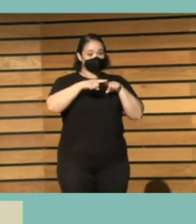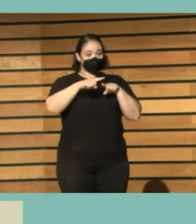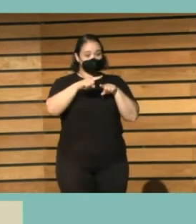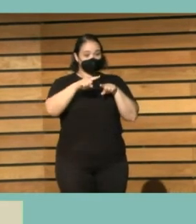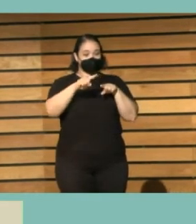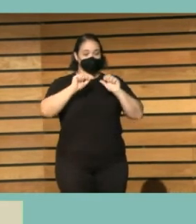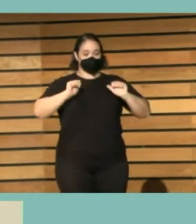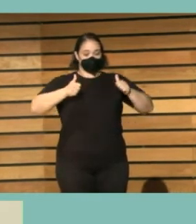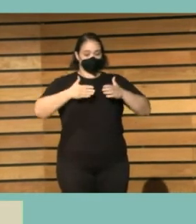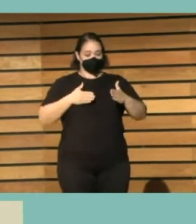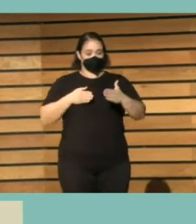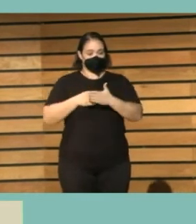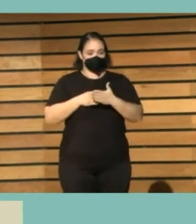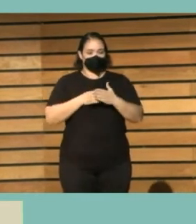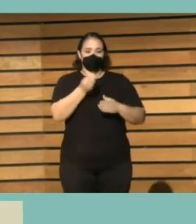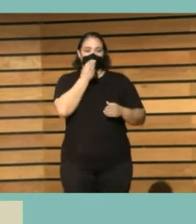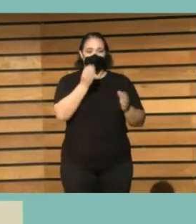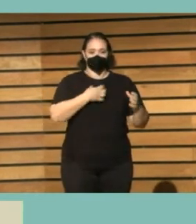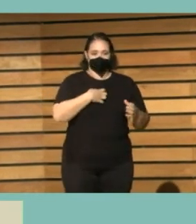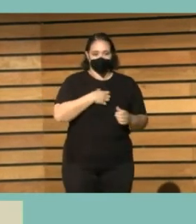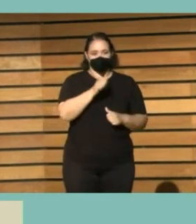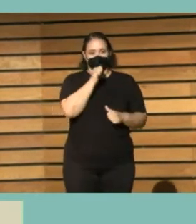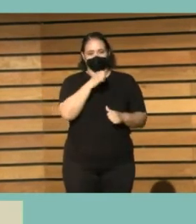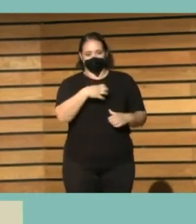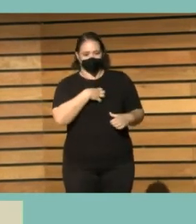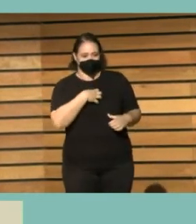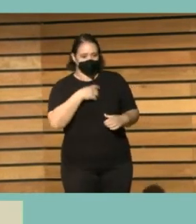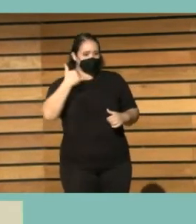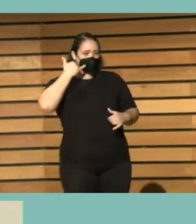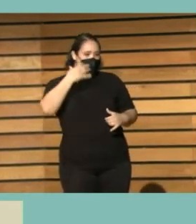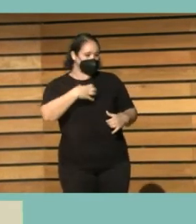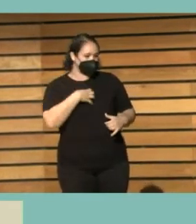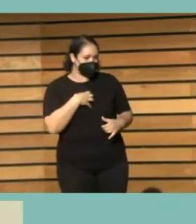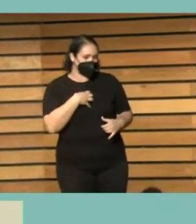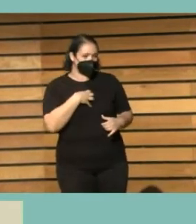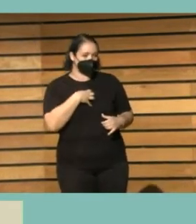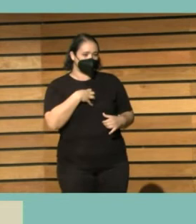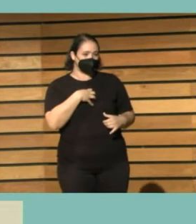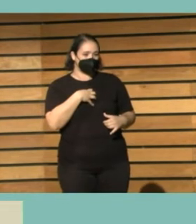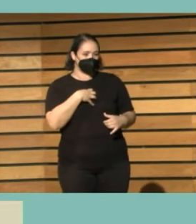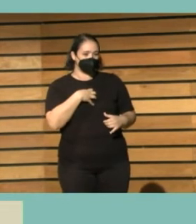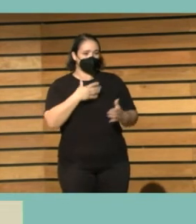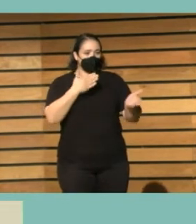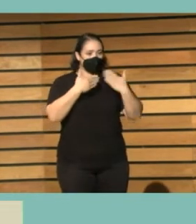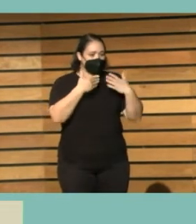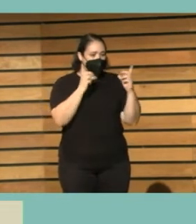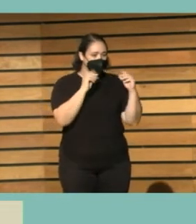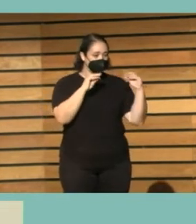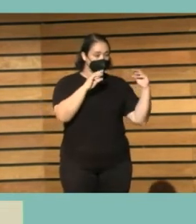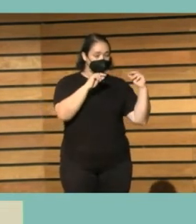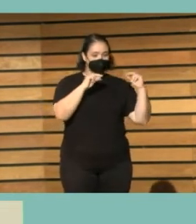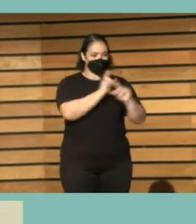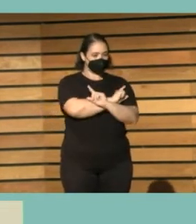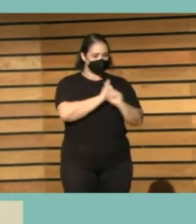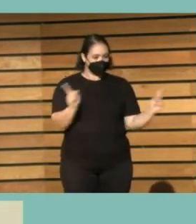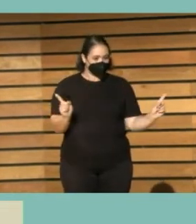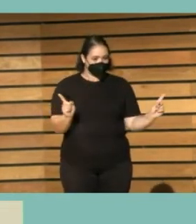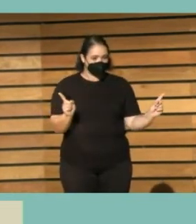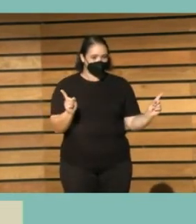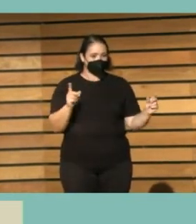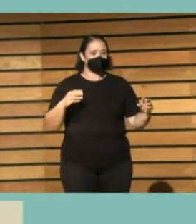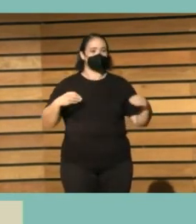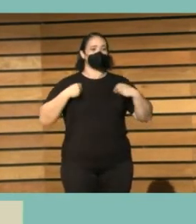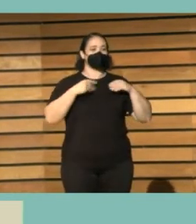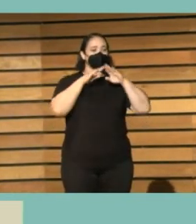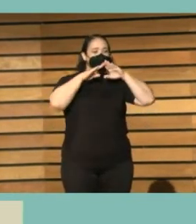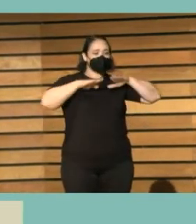recibe cuando entra es no coma, no beba, no hable por teléfono, no hable... Karina, y si le dices disfrute